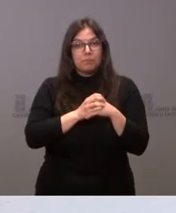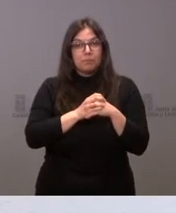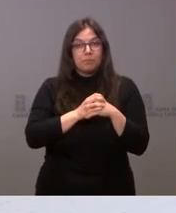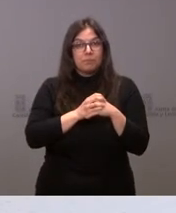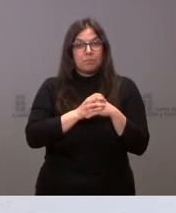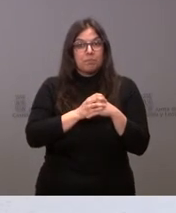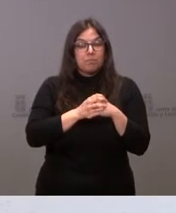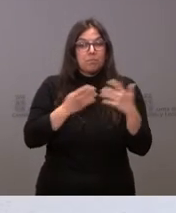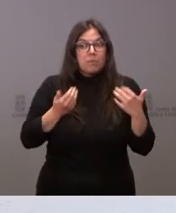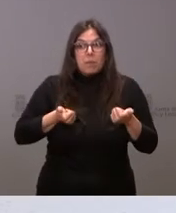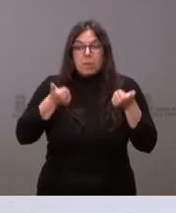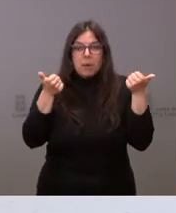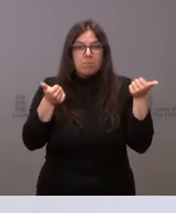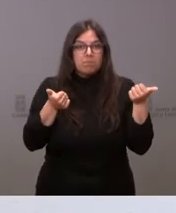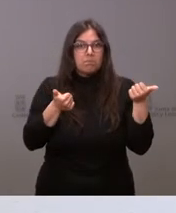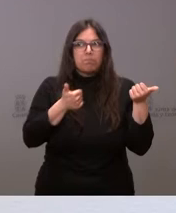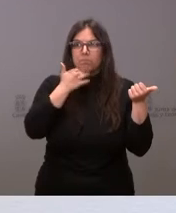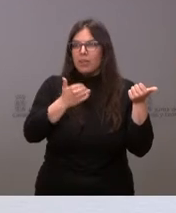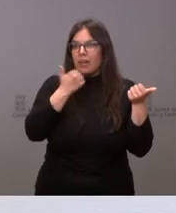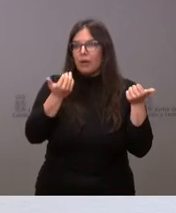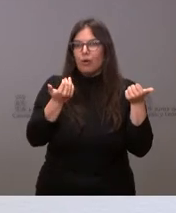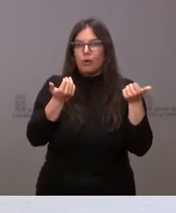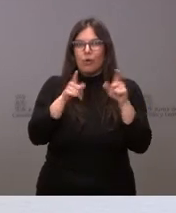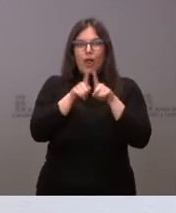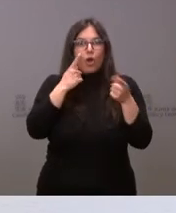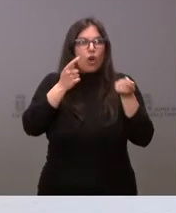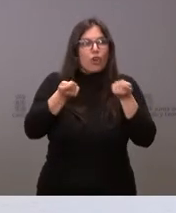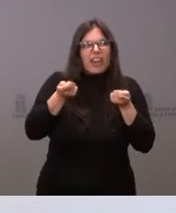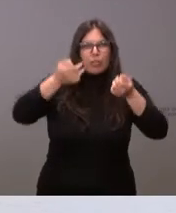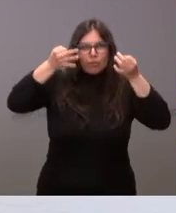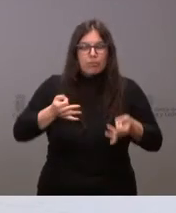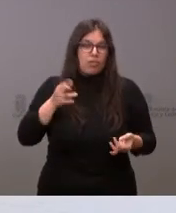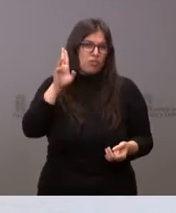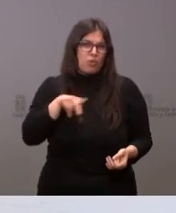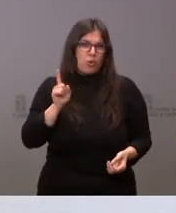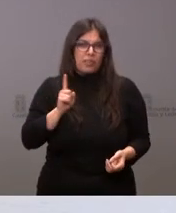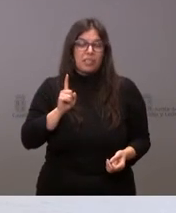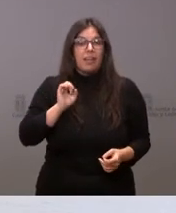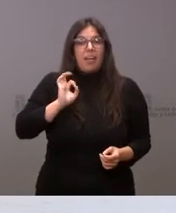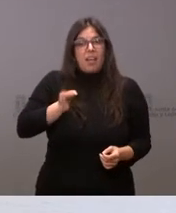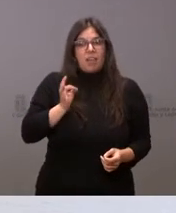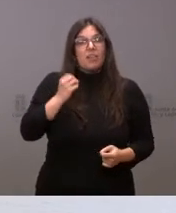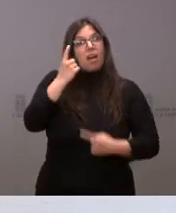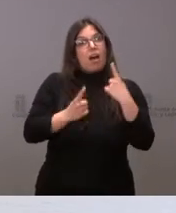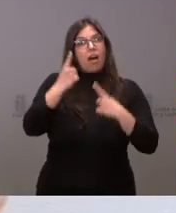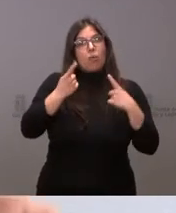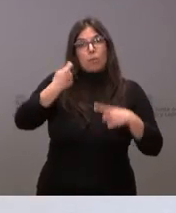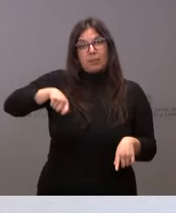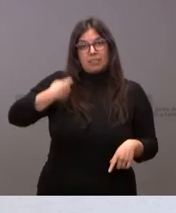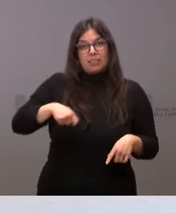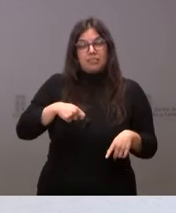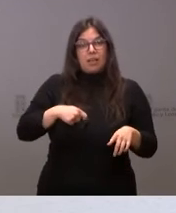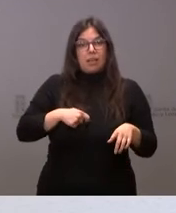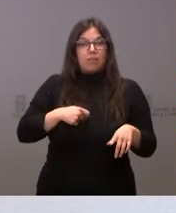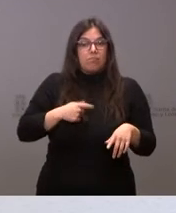planteando, no ha habido una coordinación. Sí que es verdad que hay determinados presidentes autonómicos que, por su